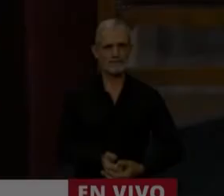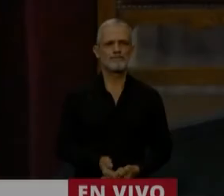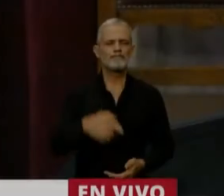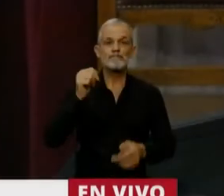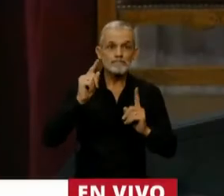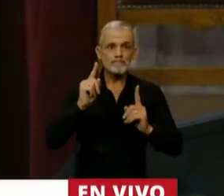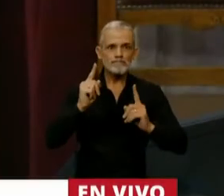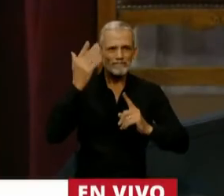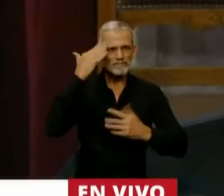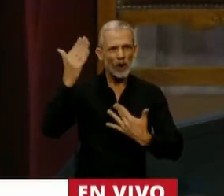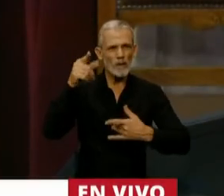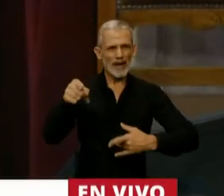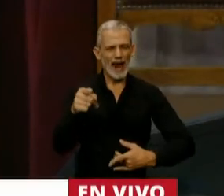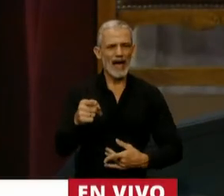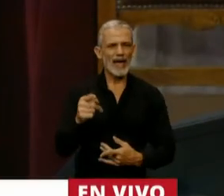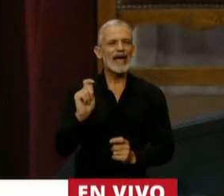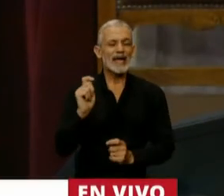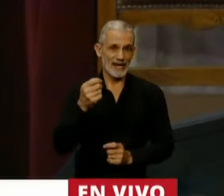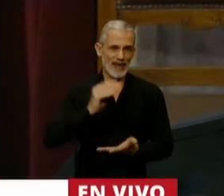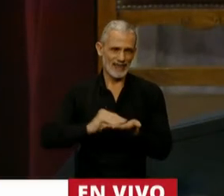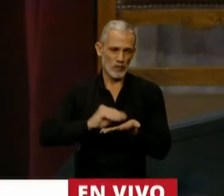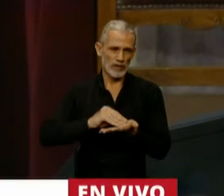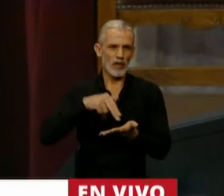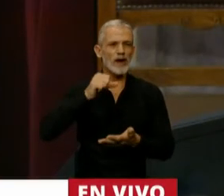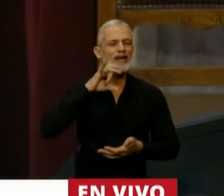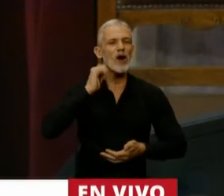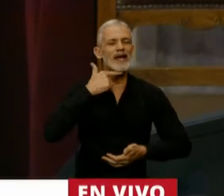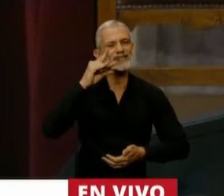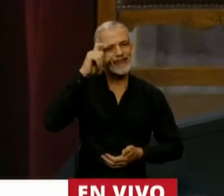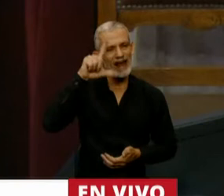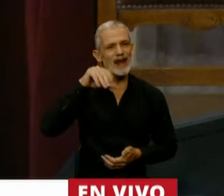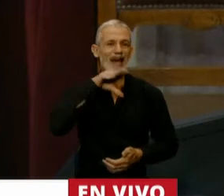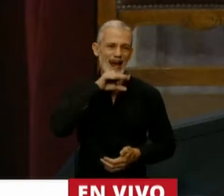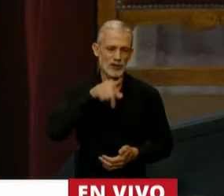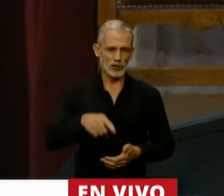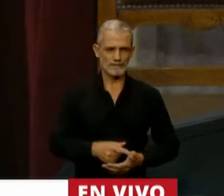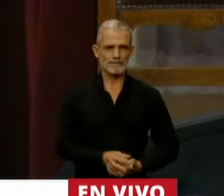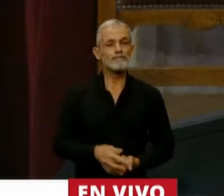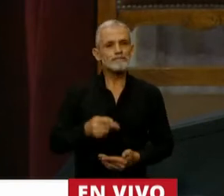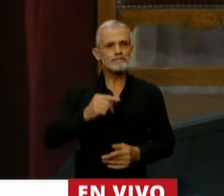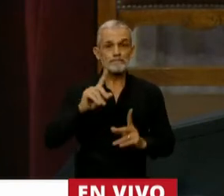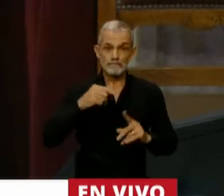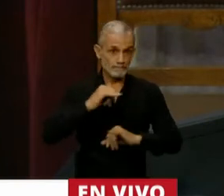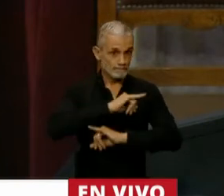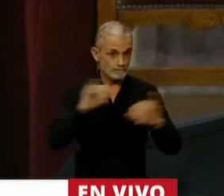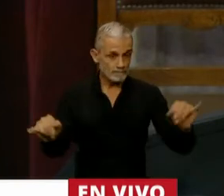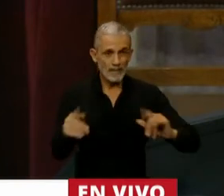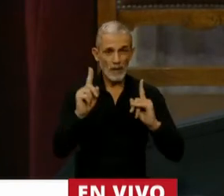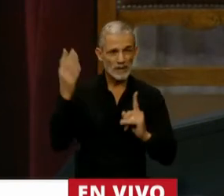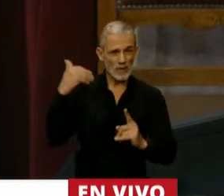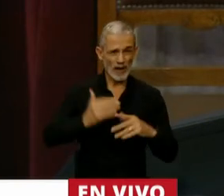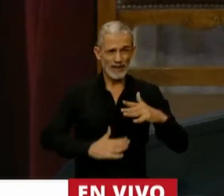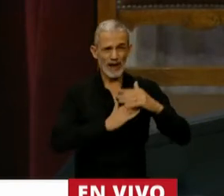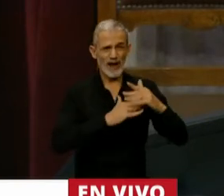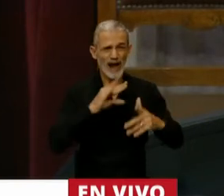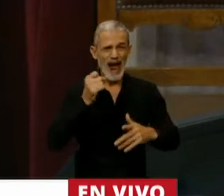En el mismo sentido, tiene la palabra el diputado Nicolás del Caño. Quiero recordarles lo que conversamos en